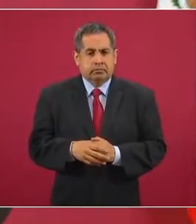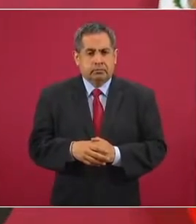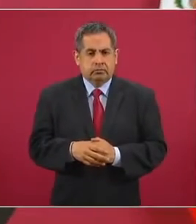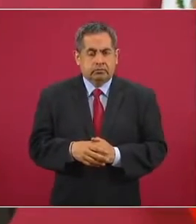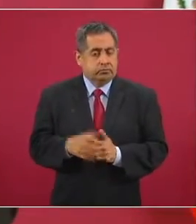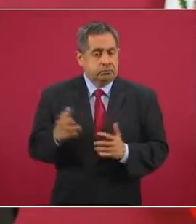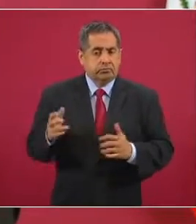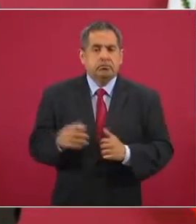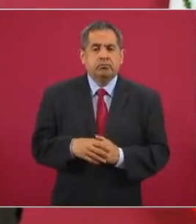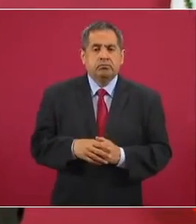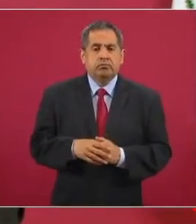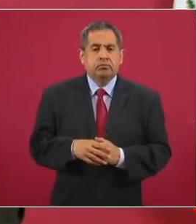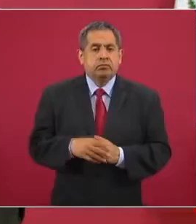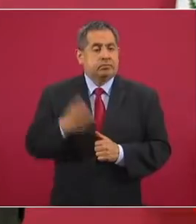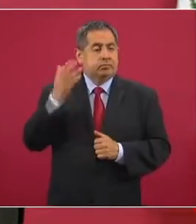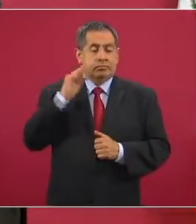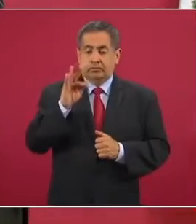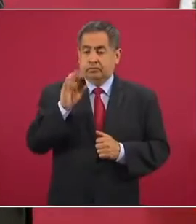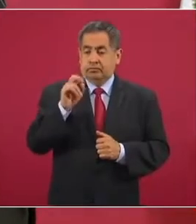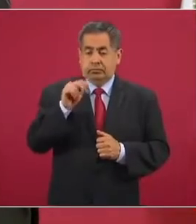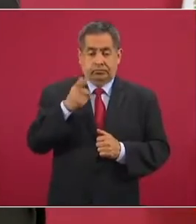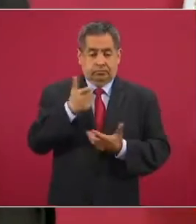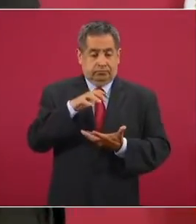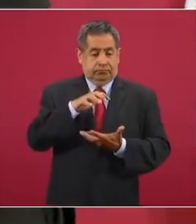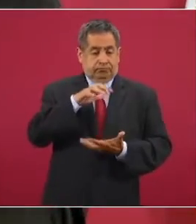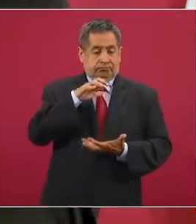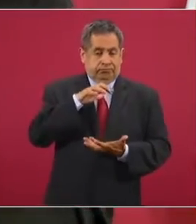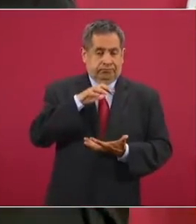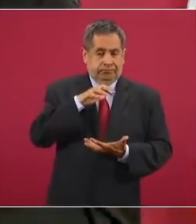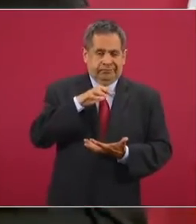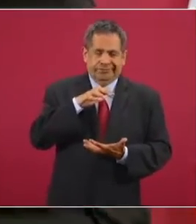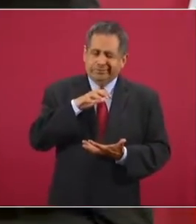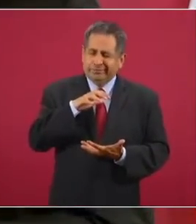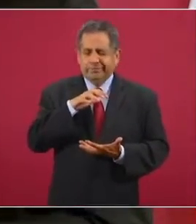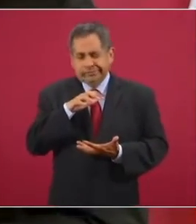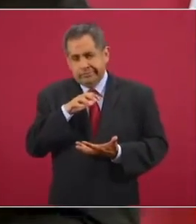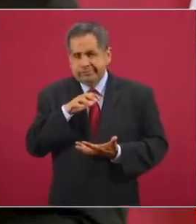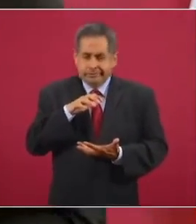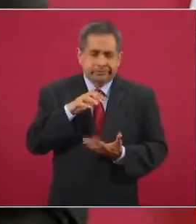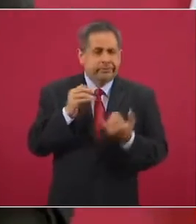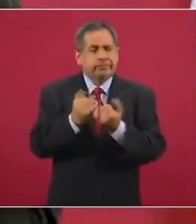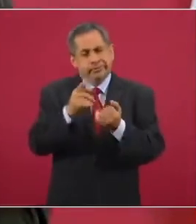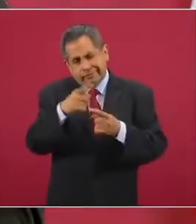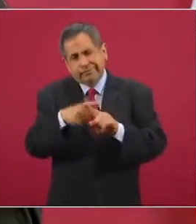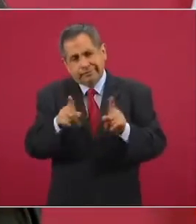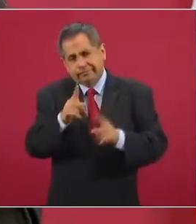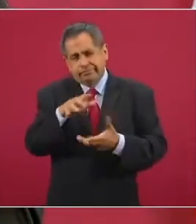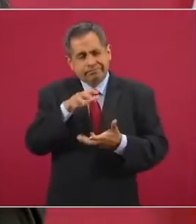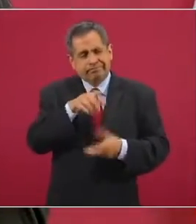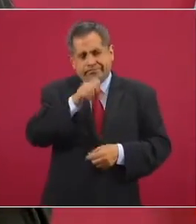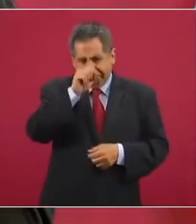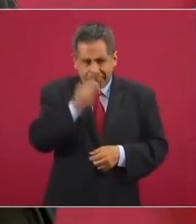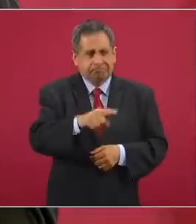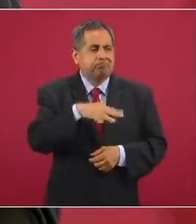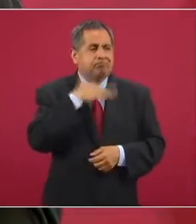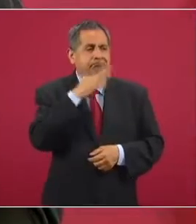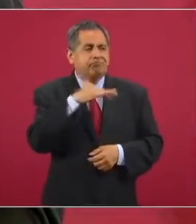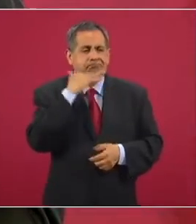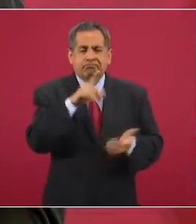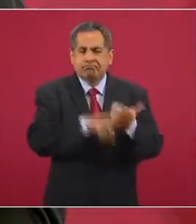un fondo que se manejaba igual, ese es otro caso de corrupción. Entonces,